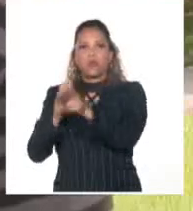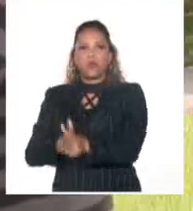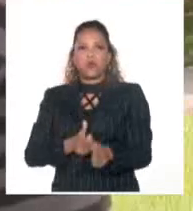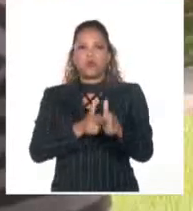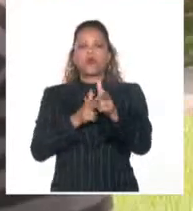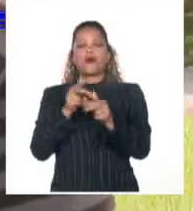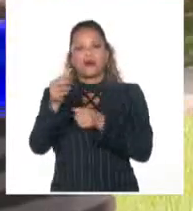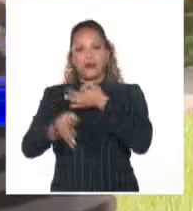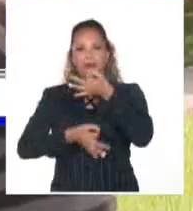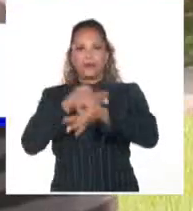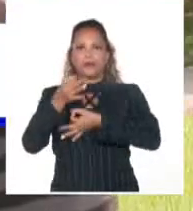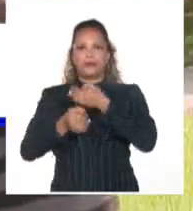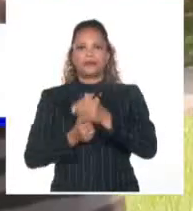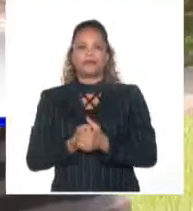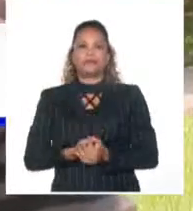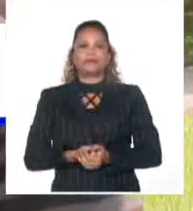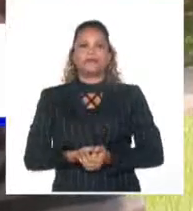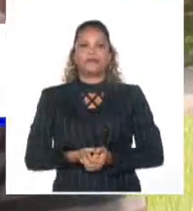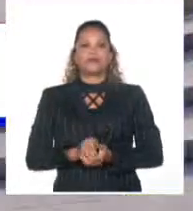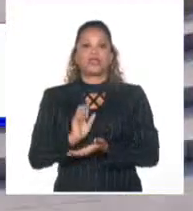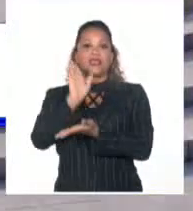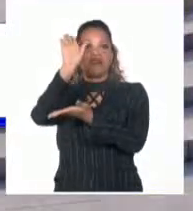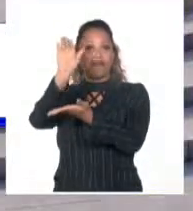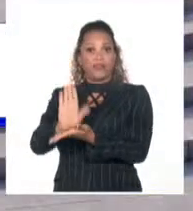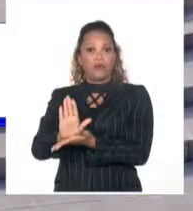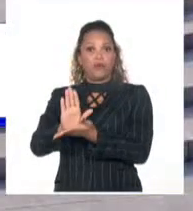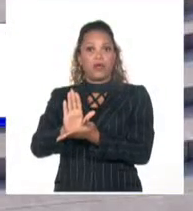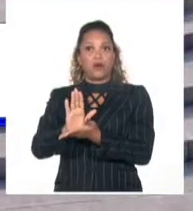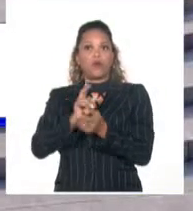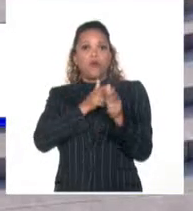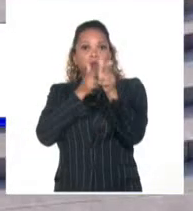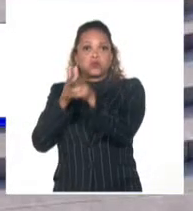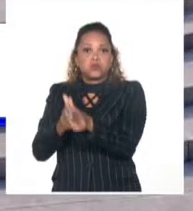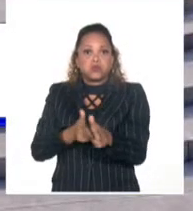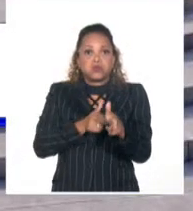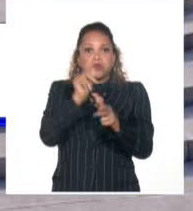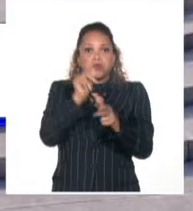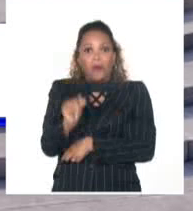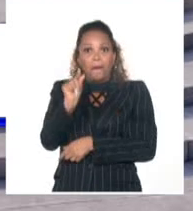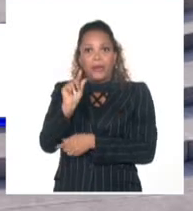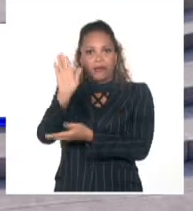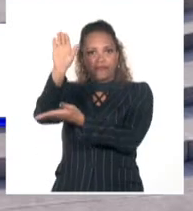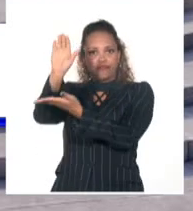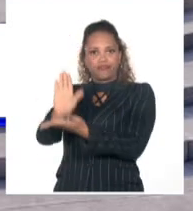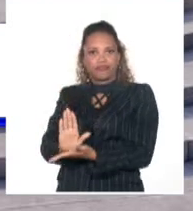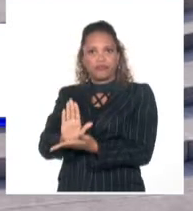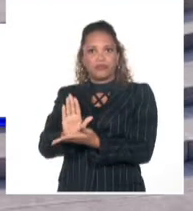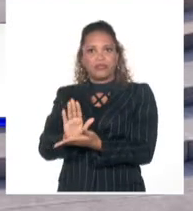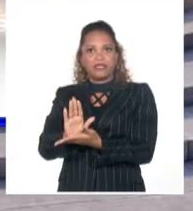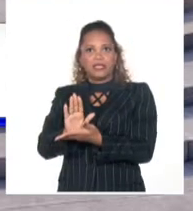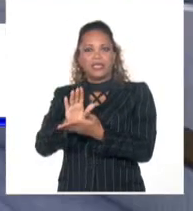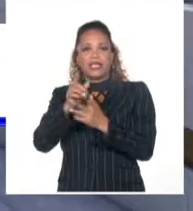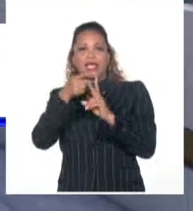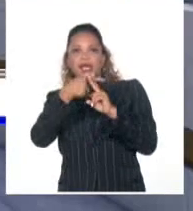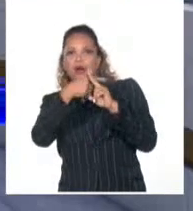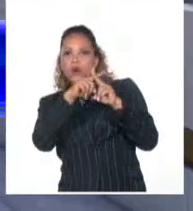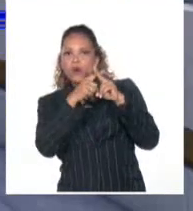Es una figura de un bombero que queda ahuecada en